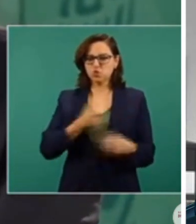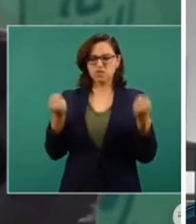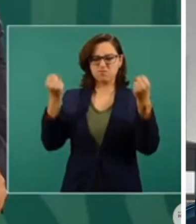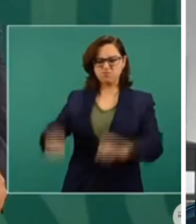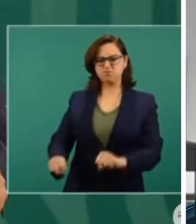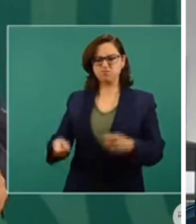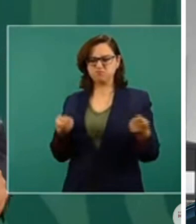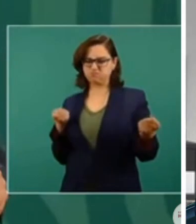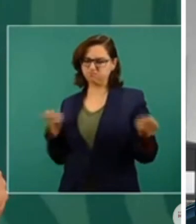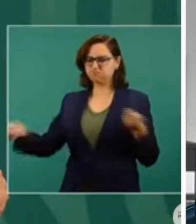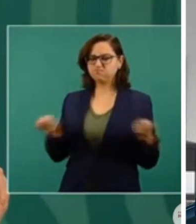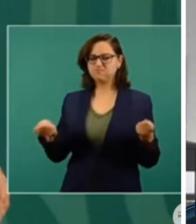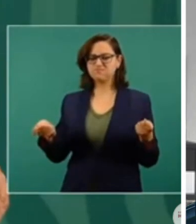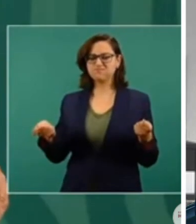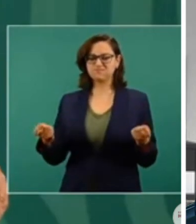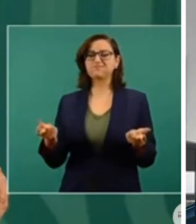hasta